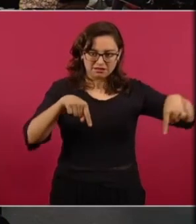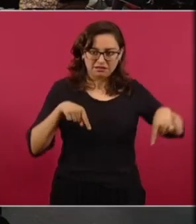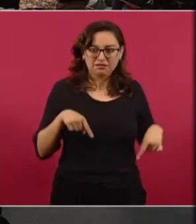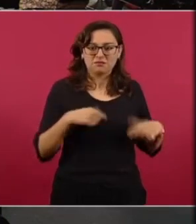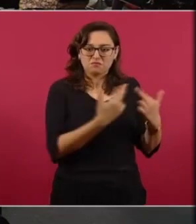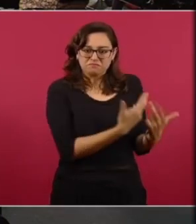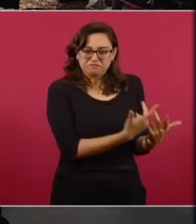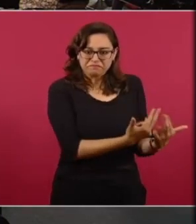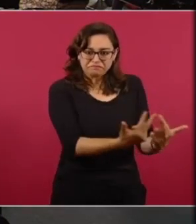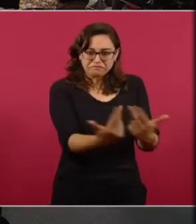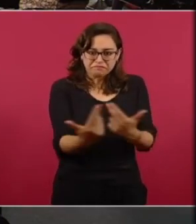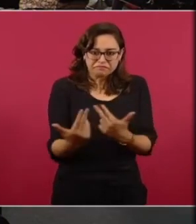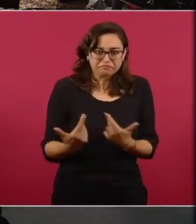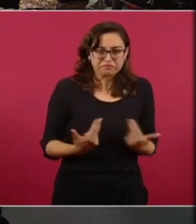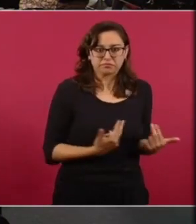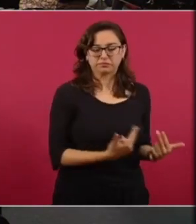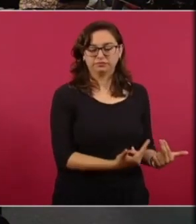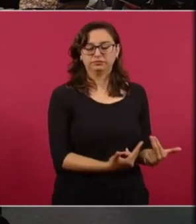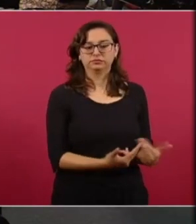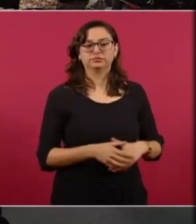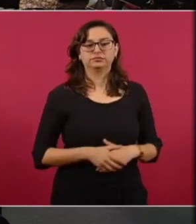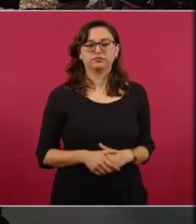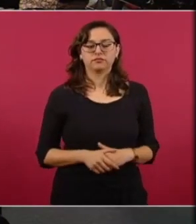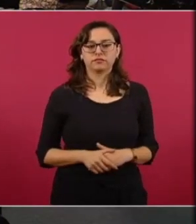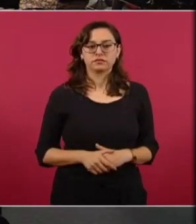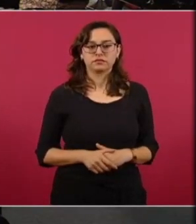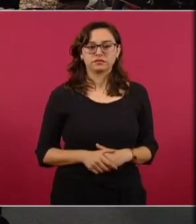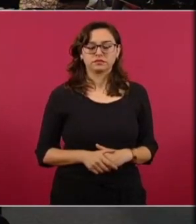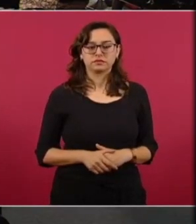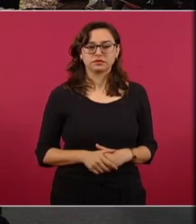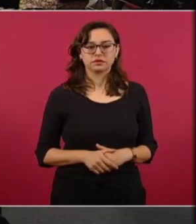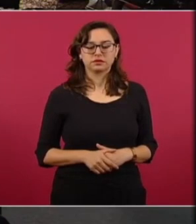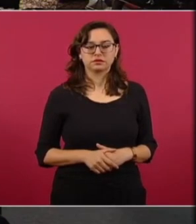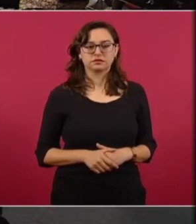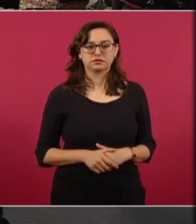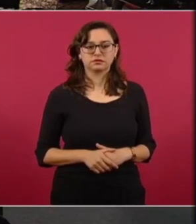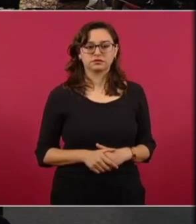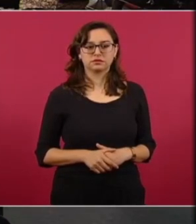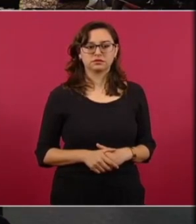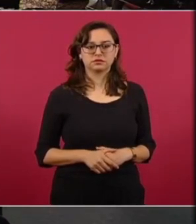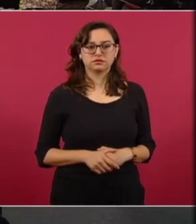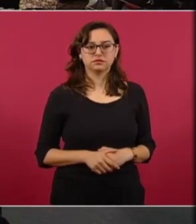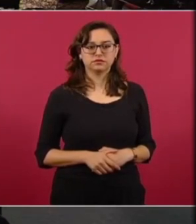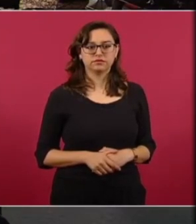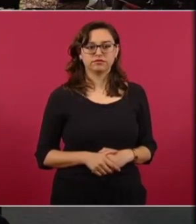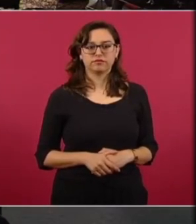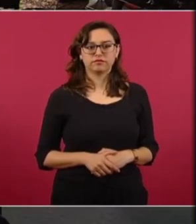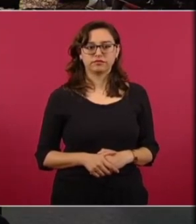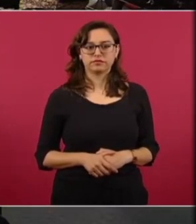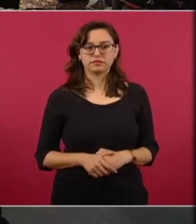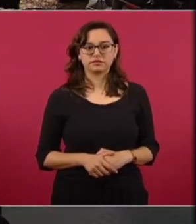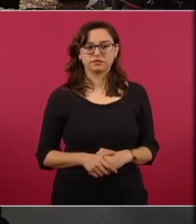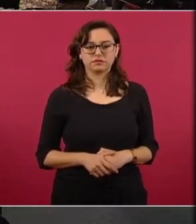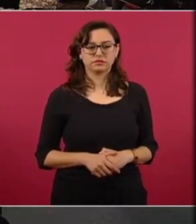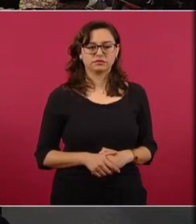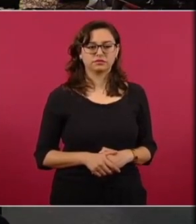exhibe el por qué la oposición está tan furiosa por qué los paniaguados están desbocados, por qué hay